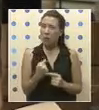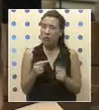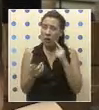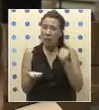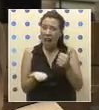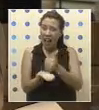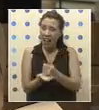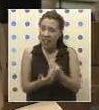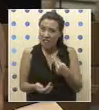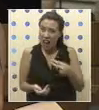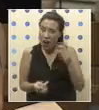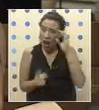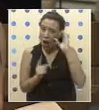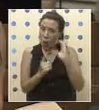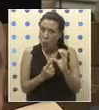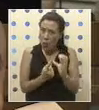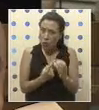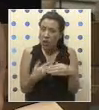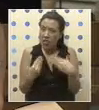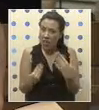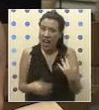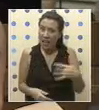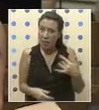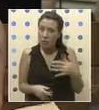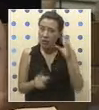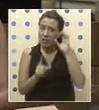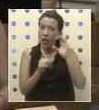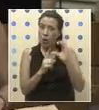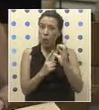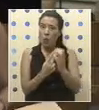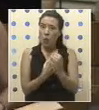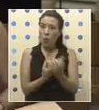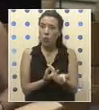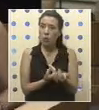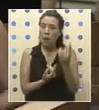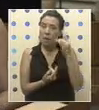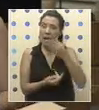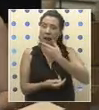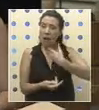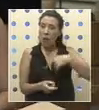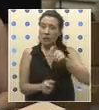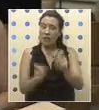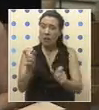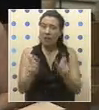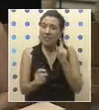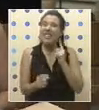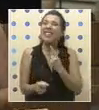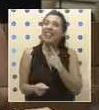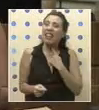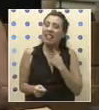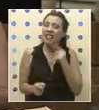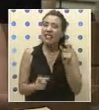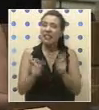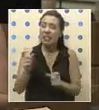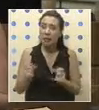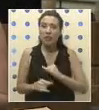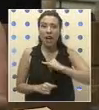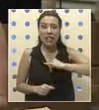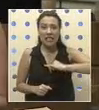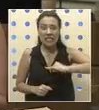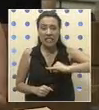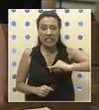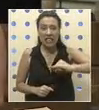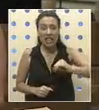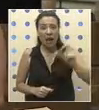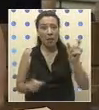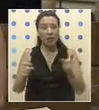alcalde valora la cultura, le da importancia a la cultura para nuestra gente, si tiene interés de que la gente siga, la